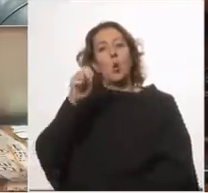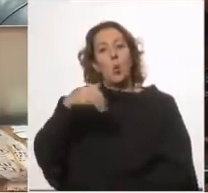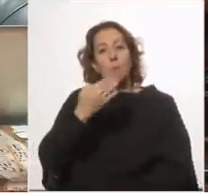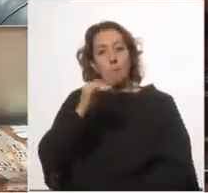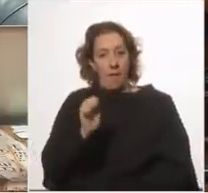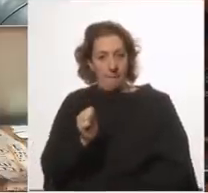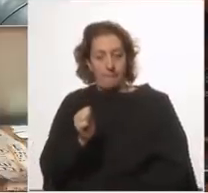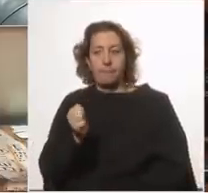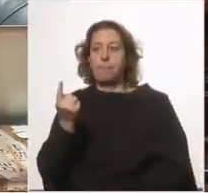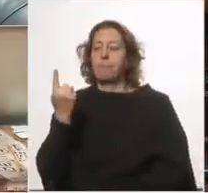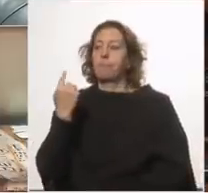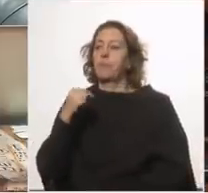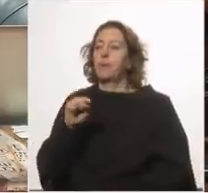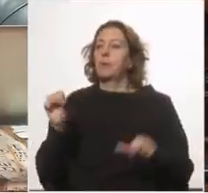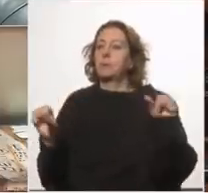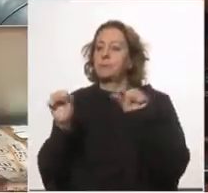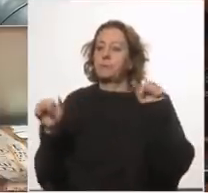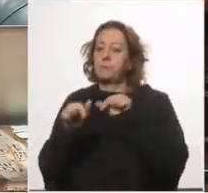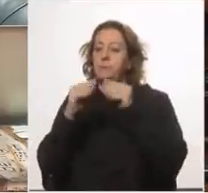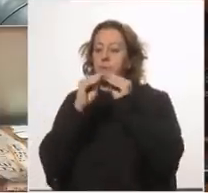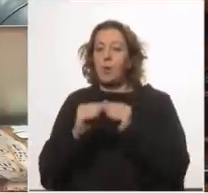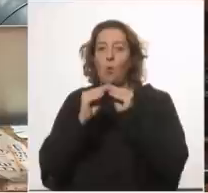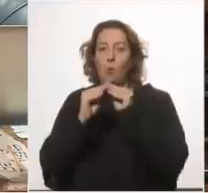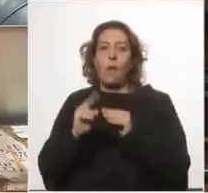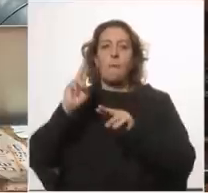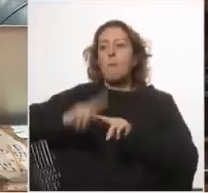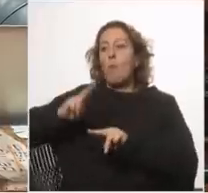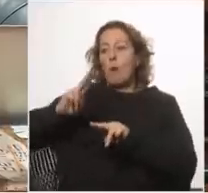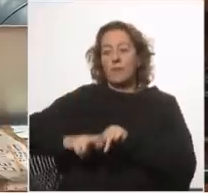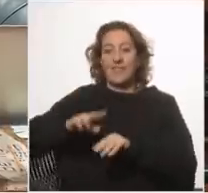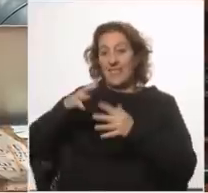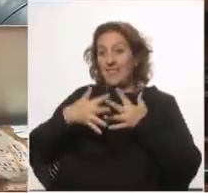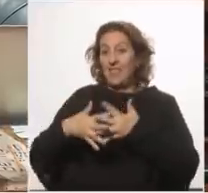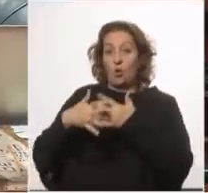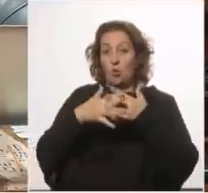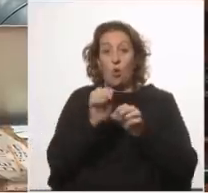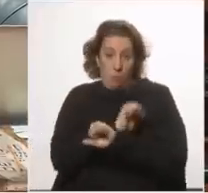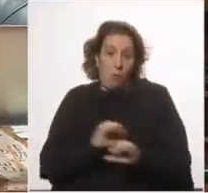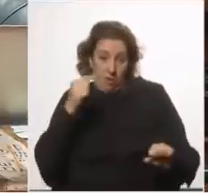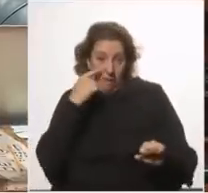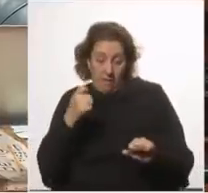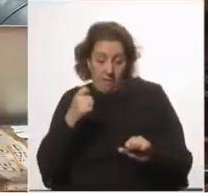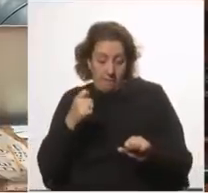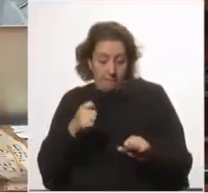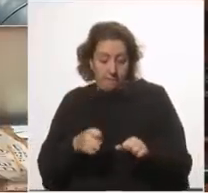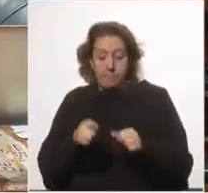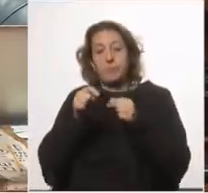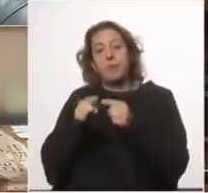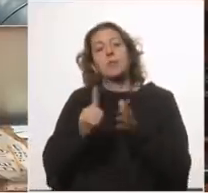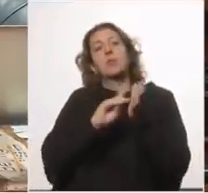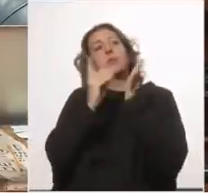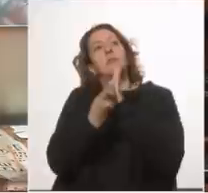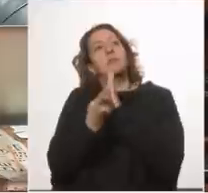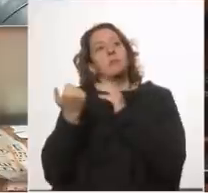esta estimación para calcular las muertes evitables en Estados Unidos y para eso define un